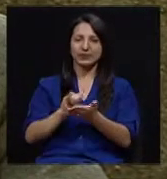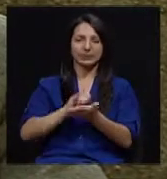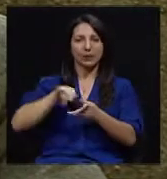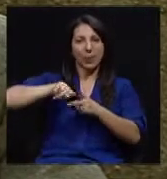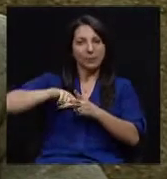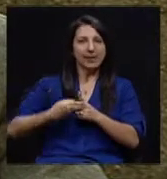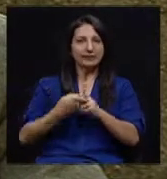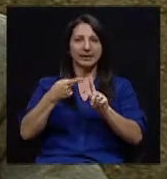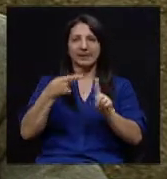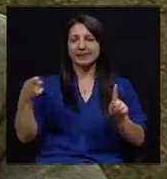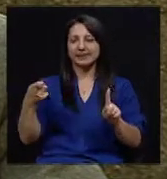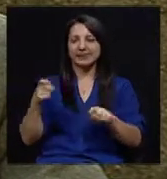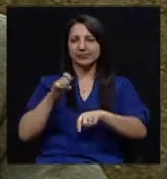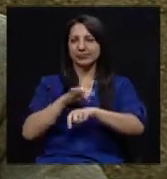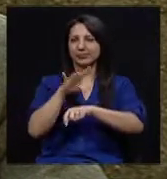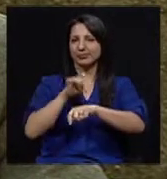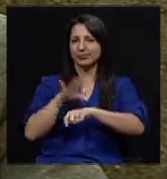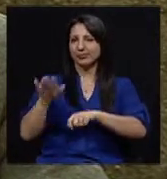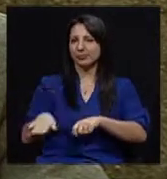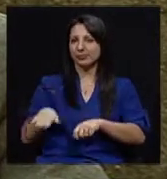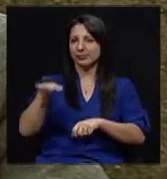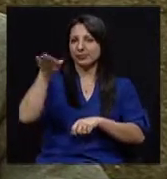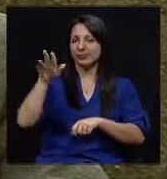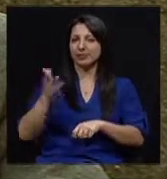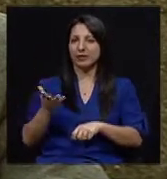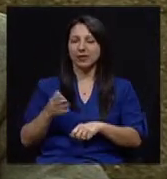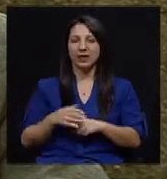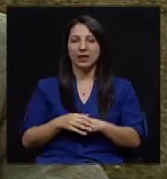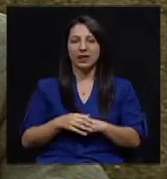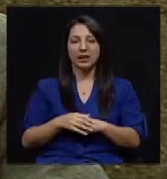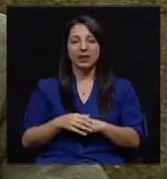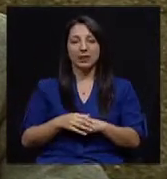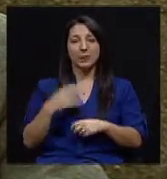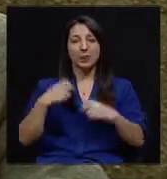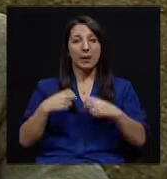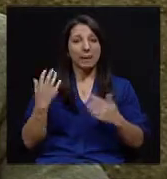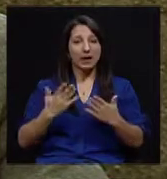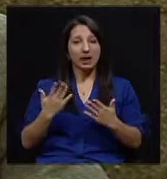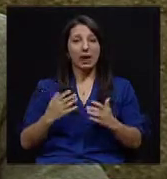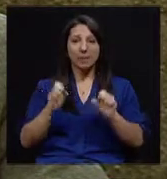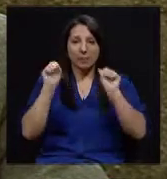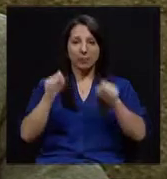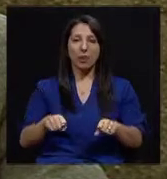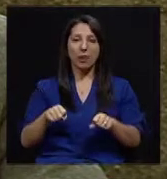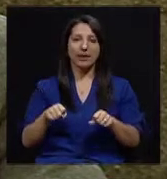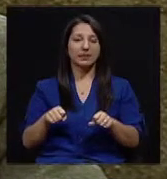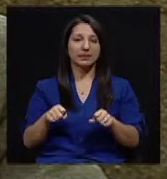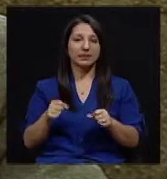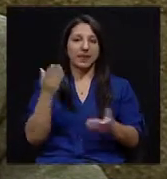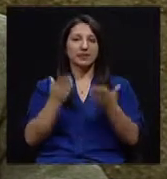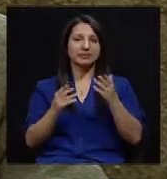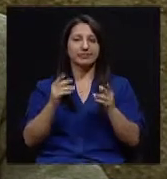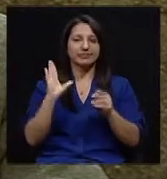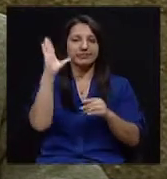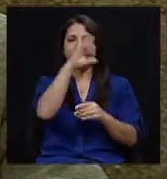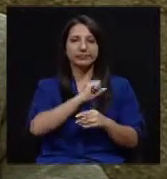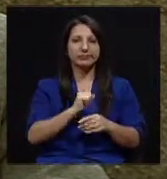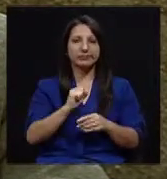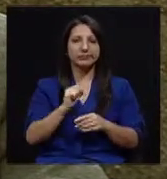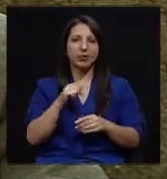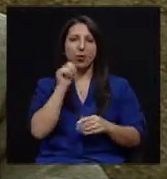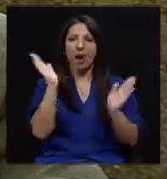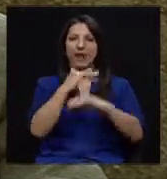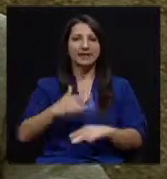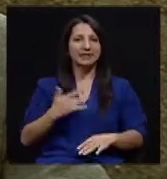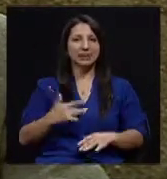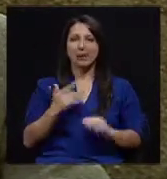empieza desde temprano en la vida, con el problema de que puede pasar totalmente asintomática durante muchos